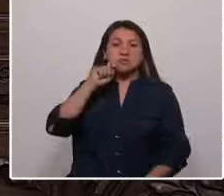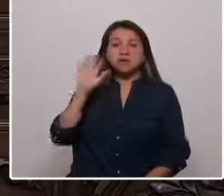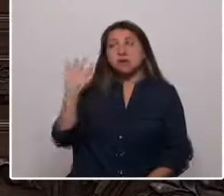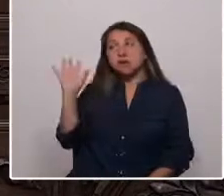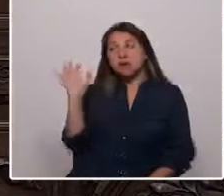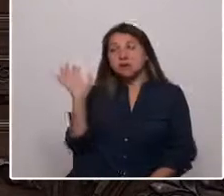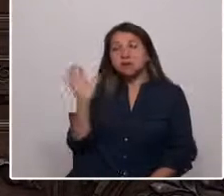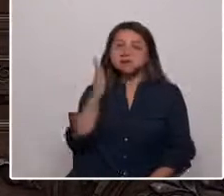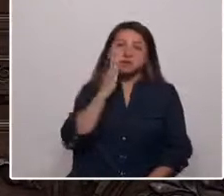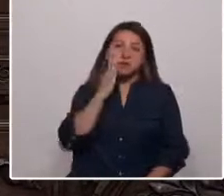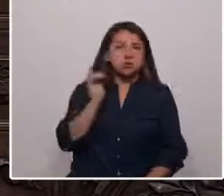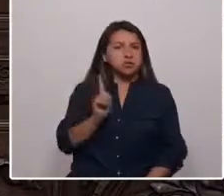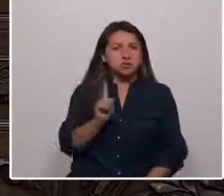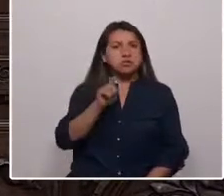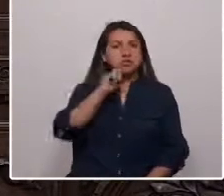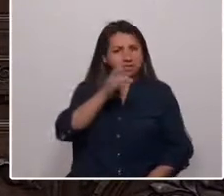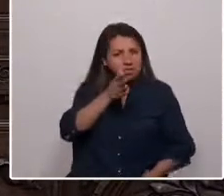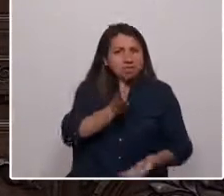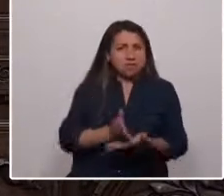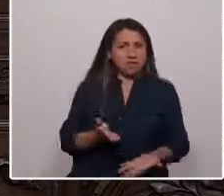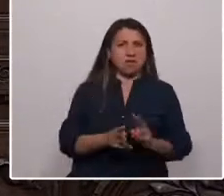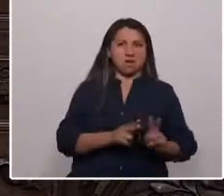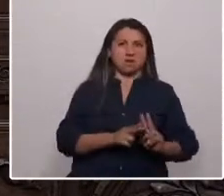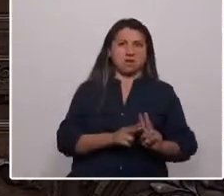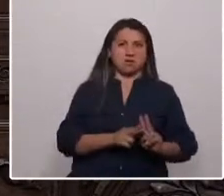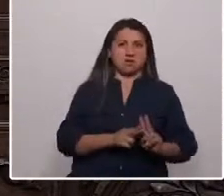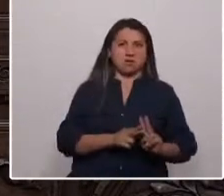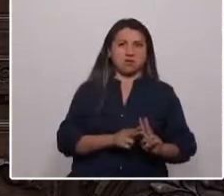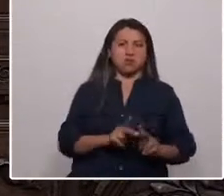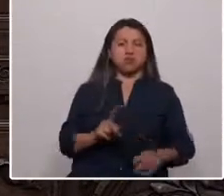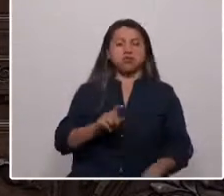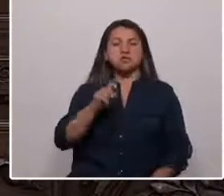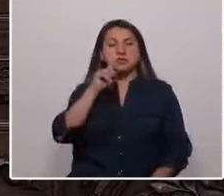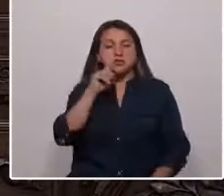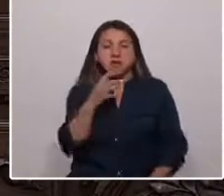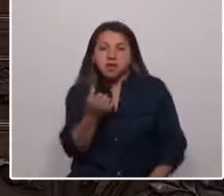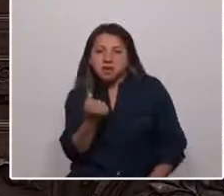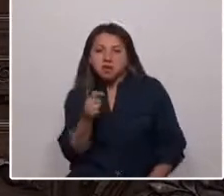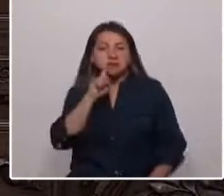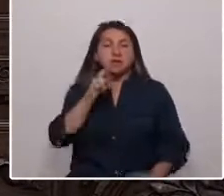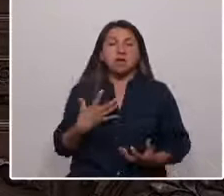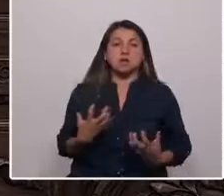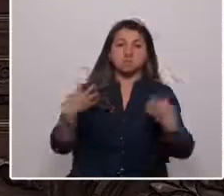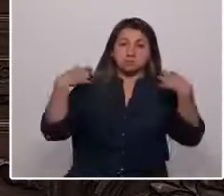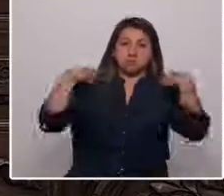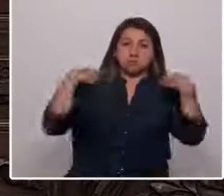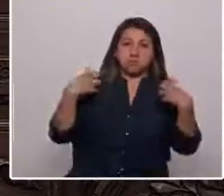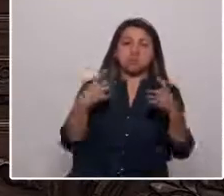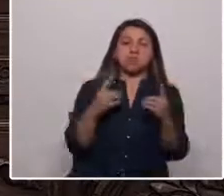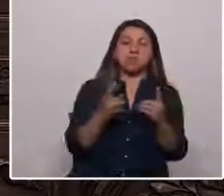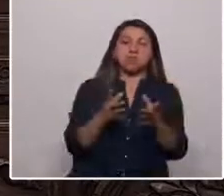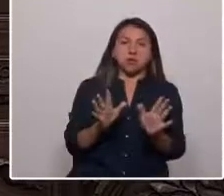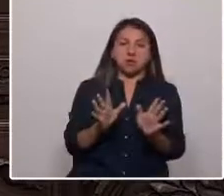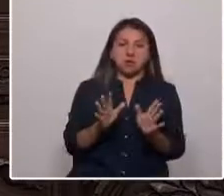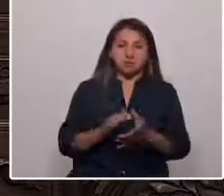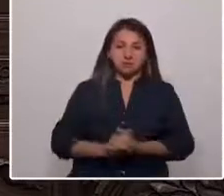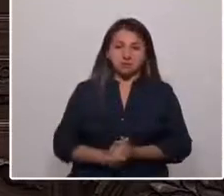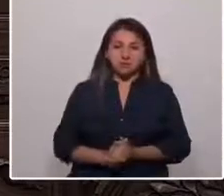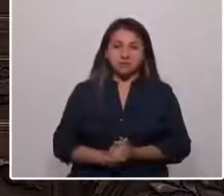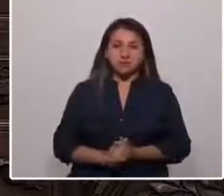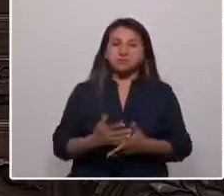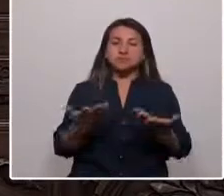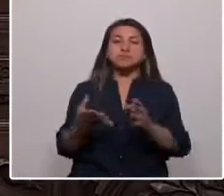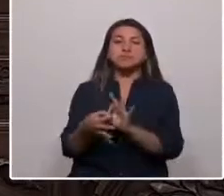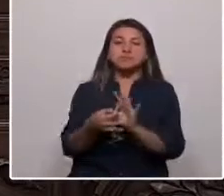es sentido del deber. No es entreguismo, es responsabilidad democrática. Por